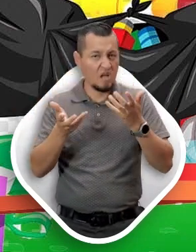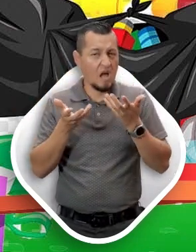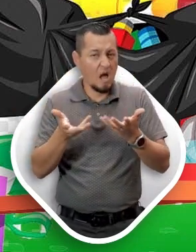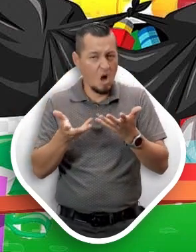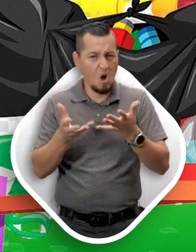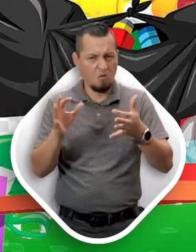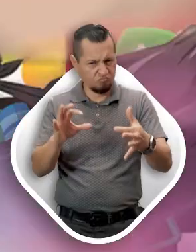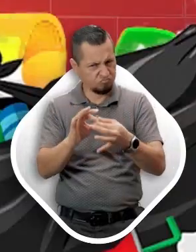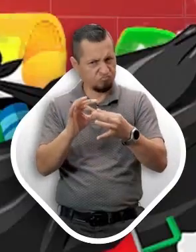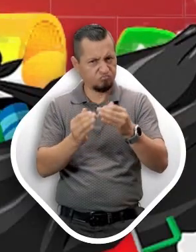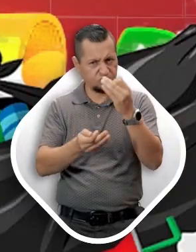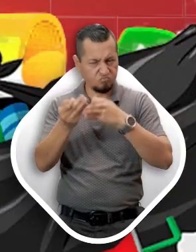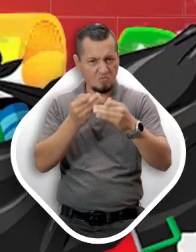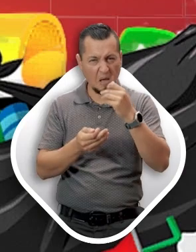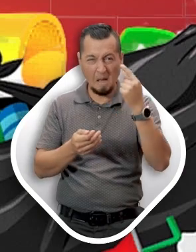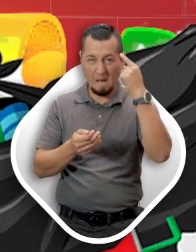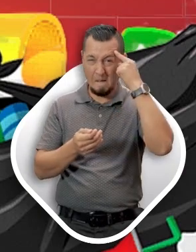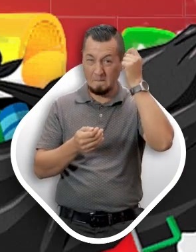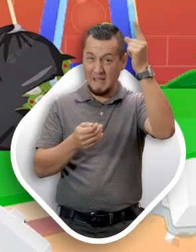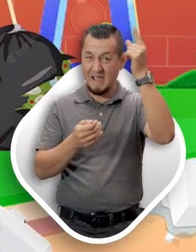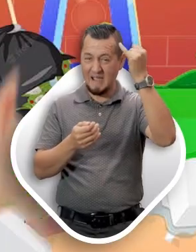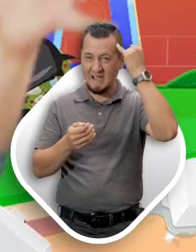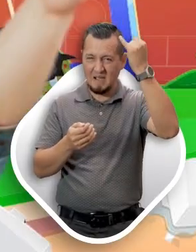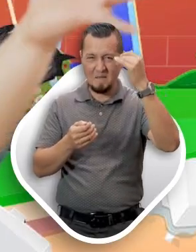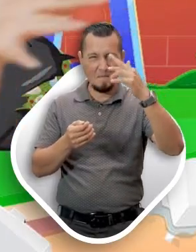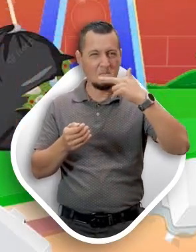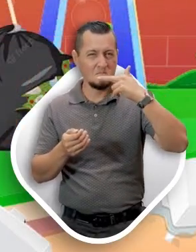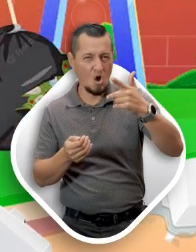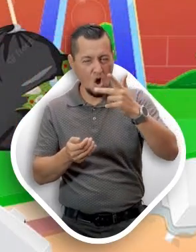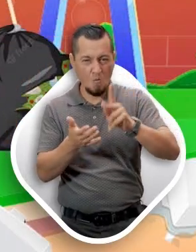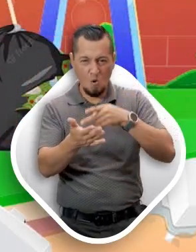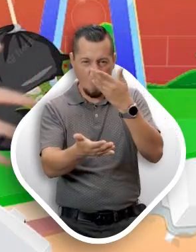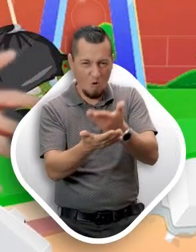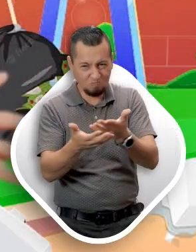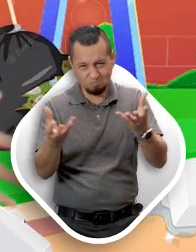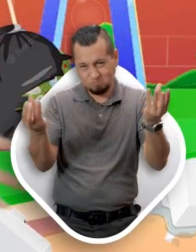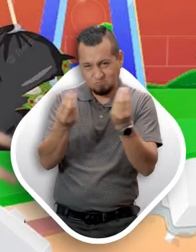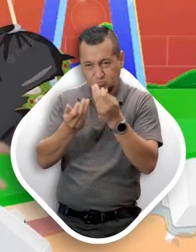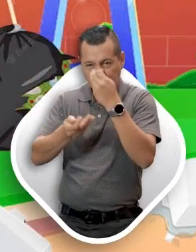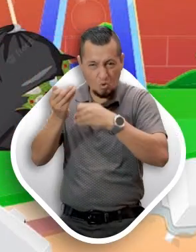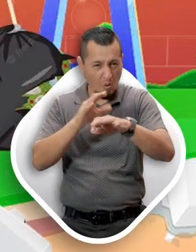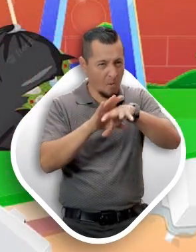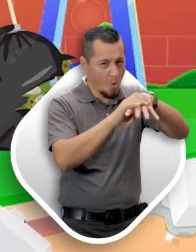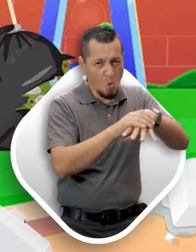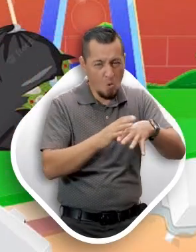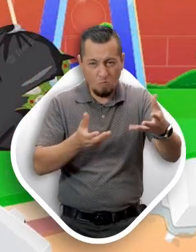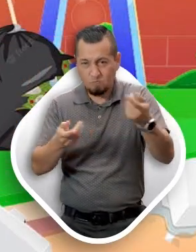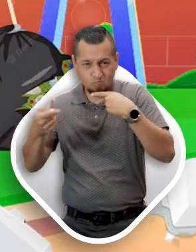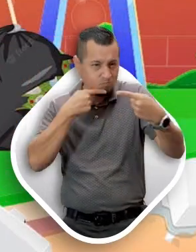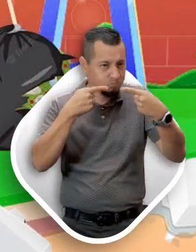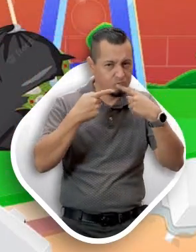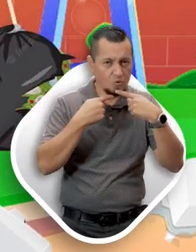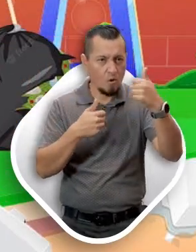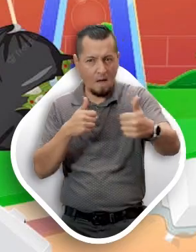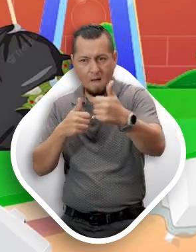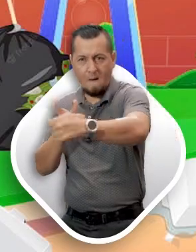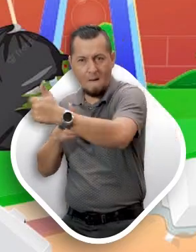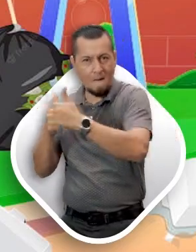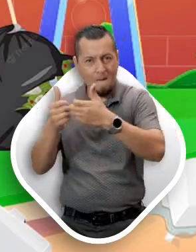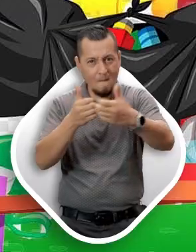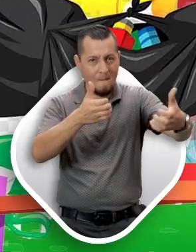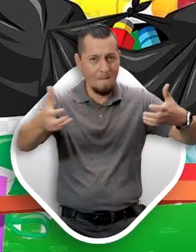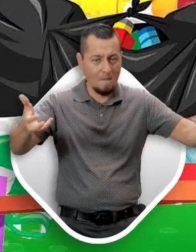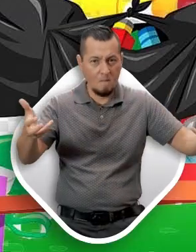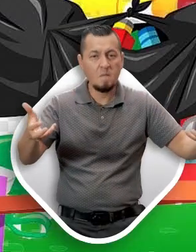a que cooperen. Tengo un plan. Nos podemos separar para recoger la basura y así cada uno cubre más